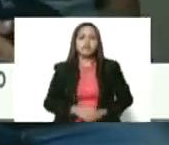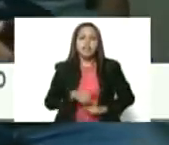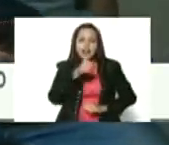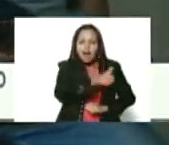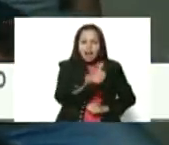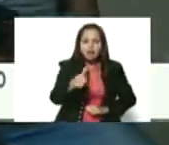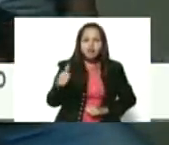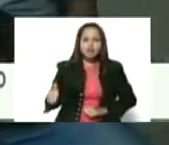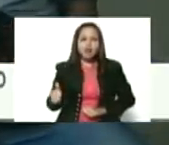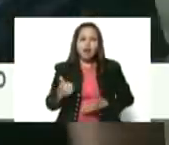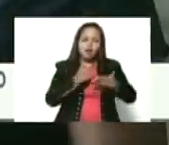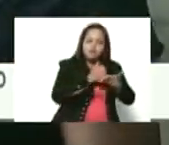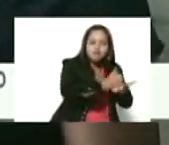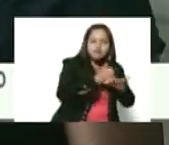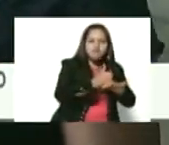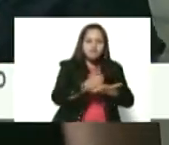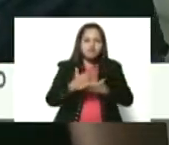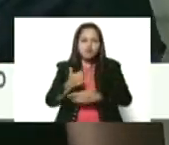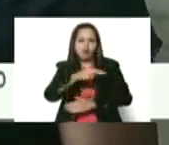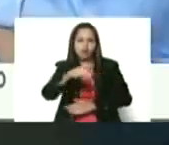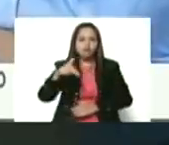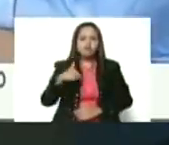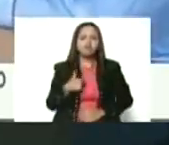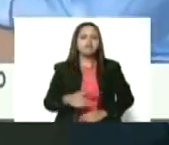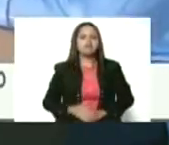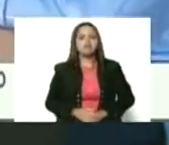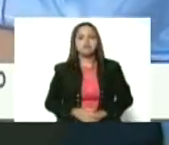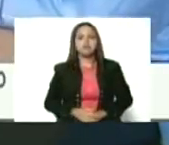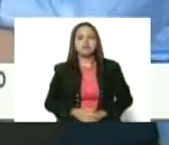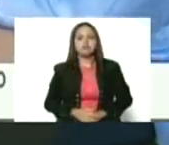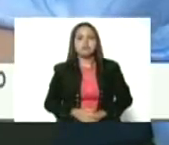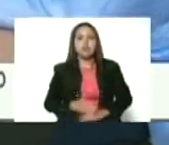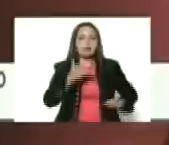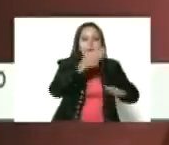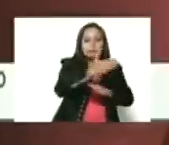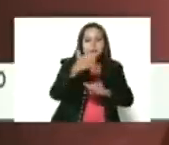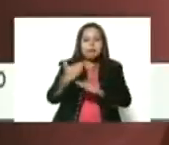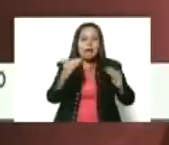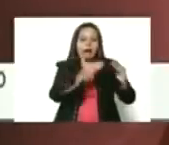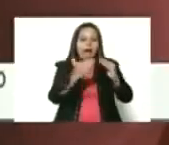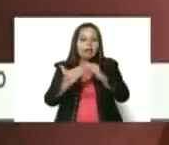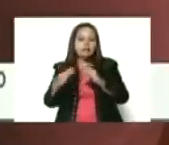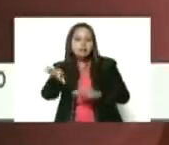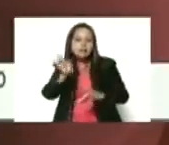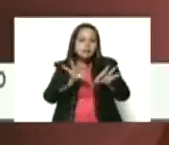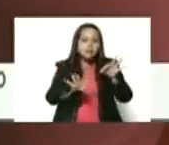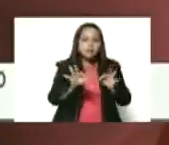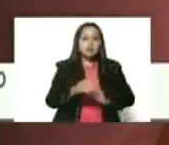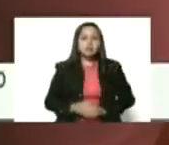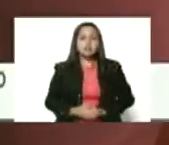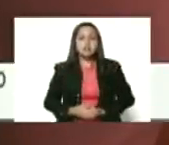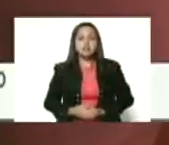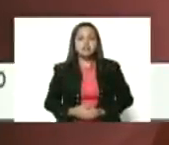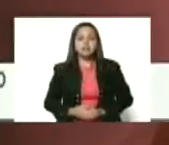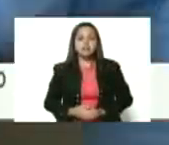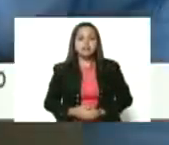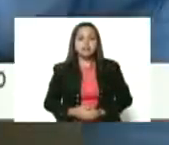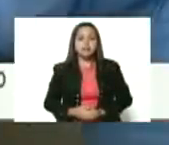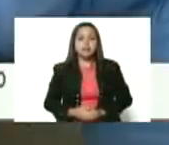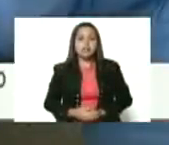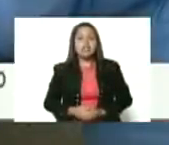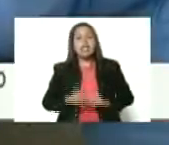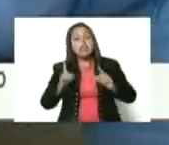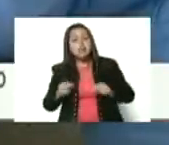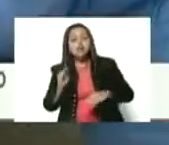de ellos colaboran con cada una de nosotros en el casa a casa, Presidente, y tomando también con ellos las medidas de